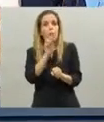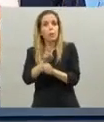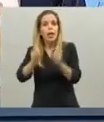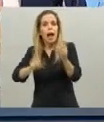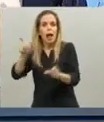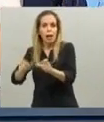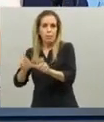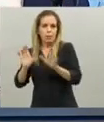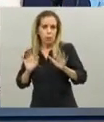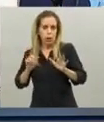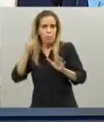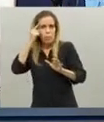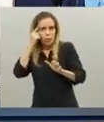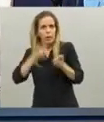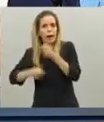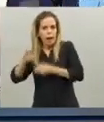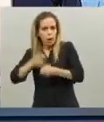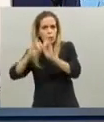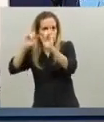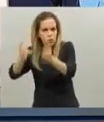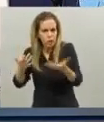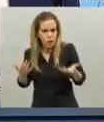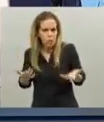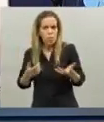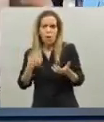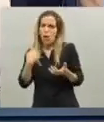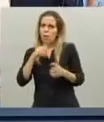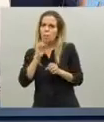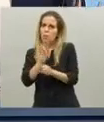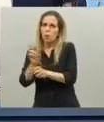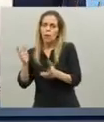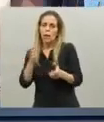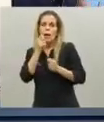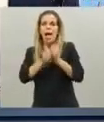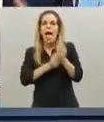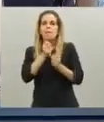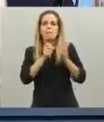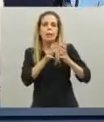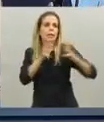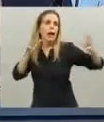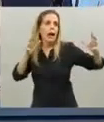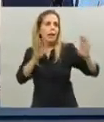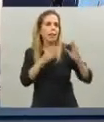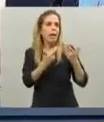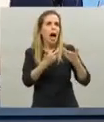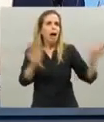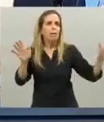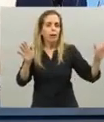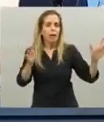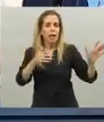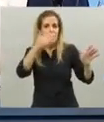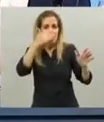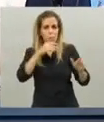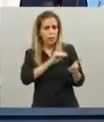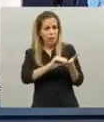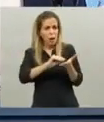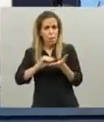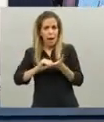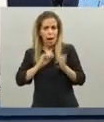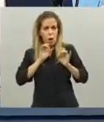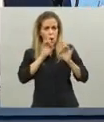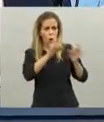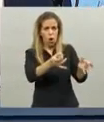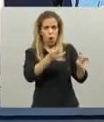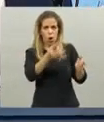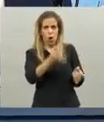pongan en peligro a la gente lo hemos visto en Volkswagen qué sentido tiene abrir una empresa si en los 3 días van a estar contagiados y algunos de ellos llevar el contagio